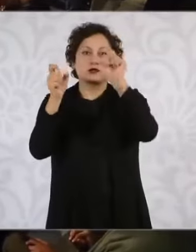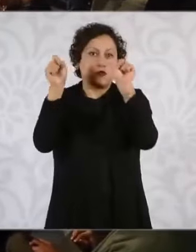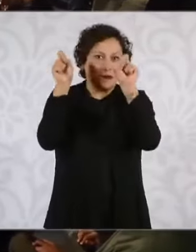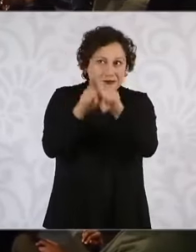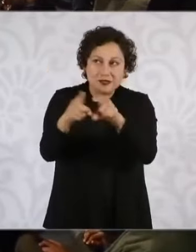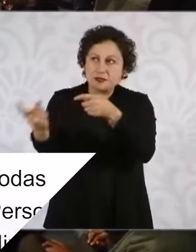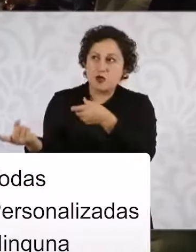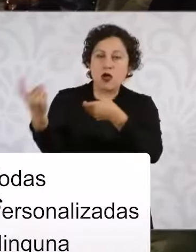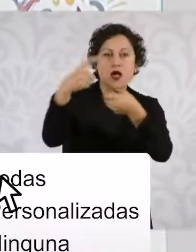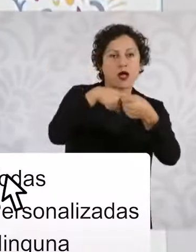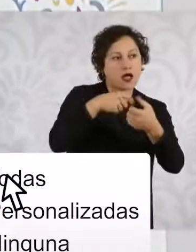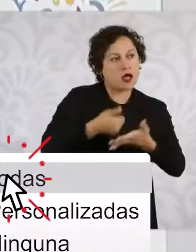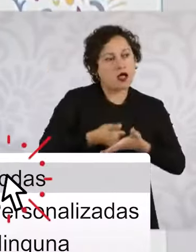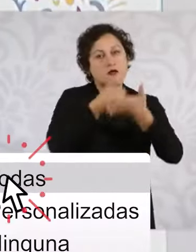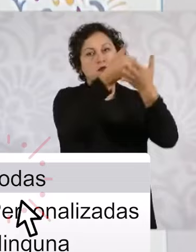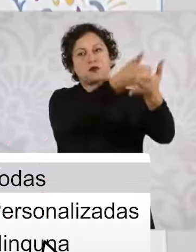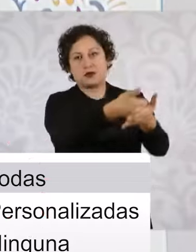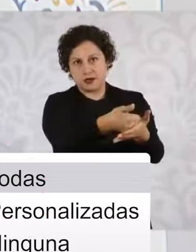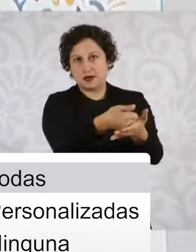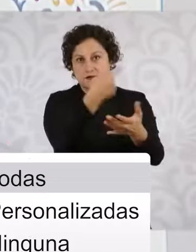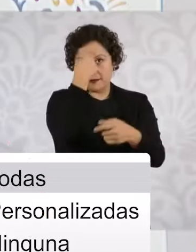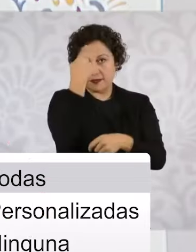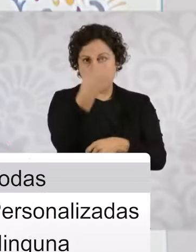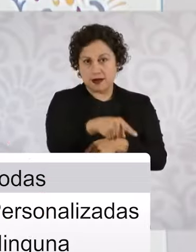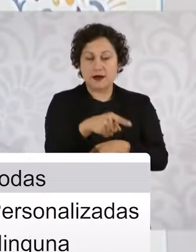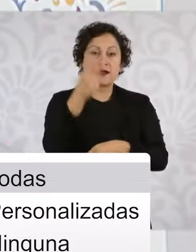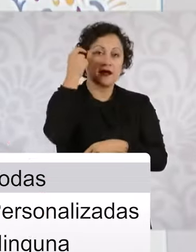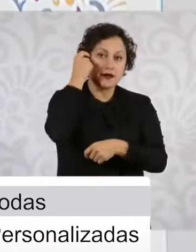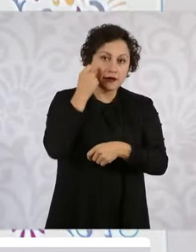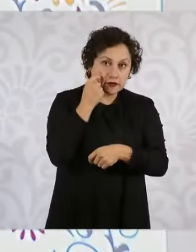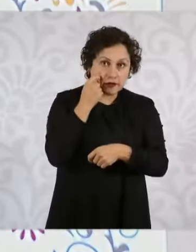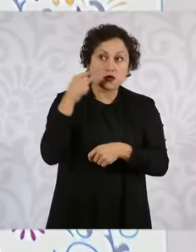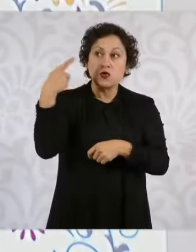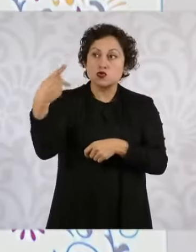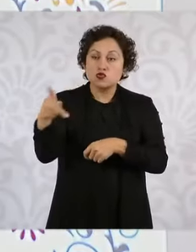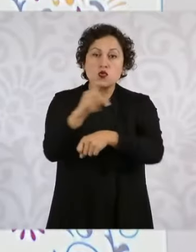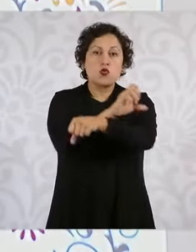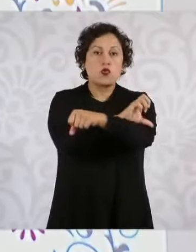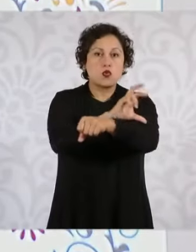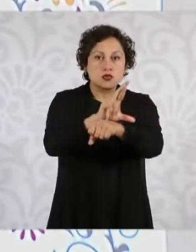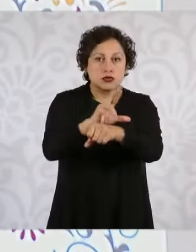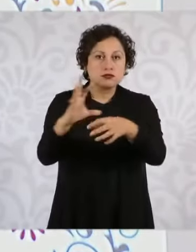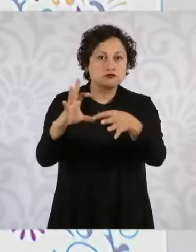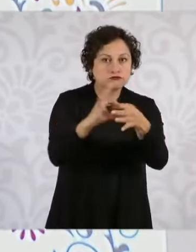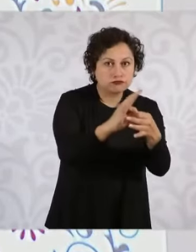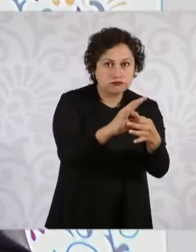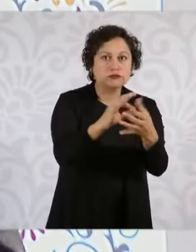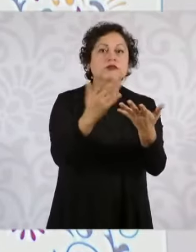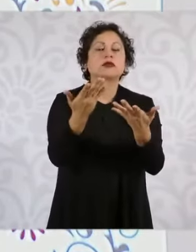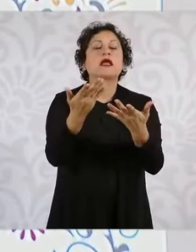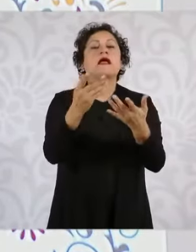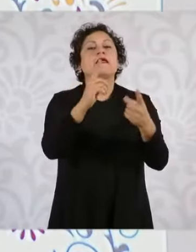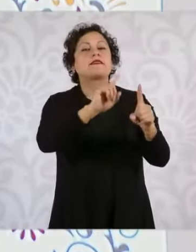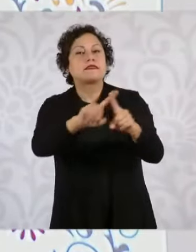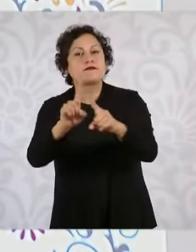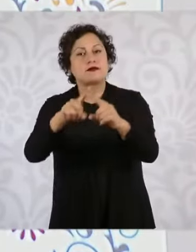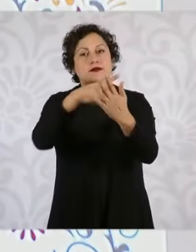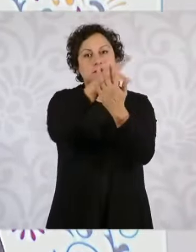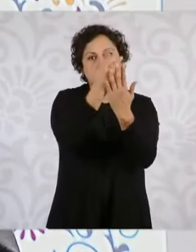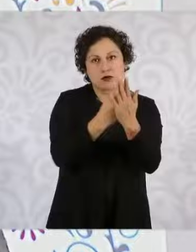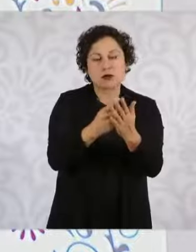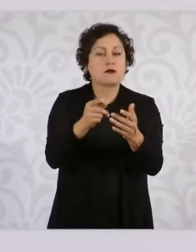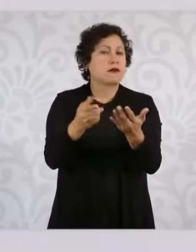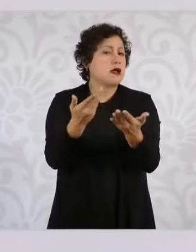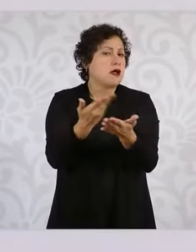¿Bajo qué coordinación? La coordinación de Estela Damián. En una serie de programas que además de los que tenía el